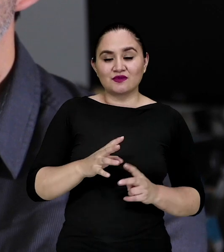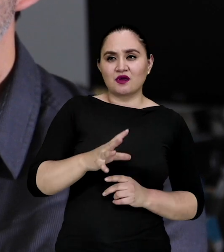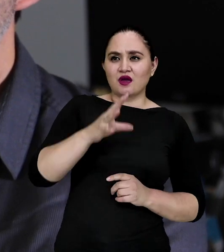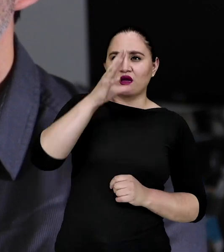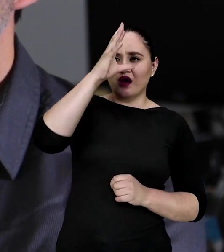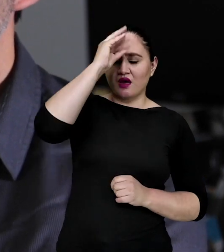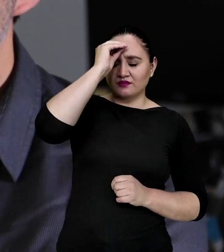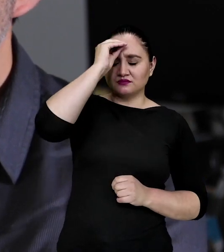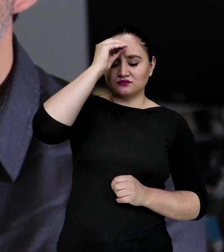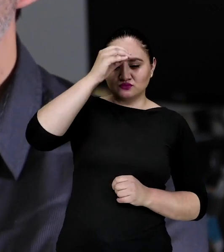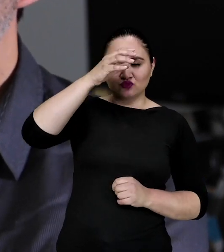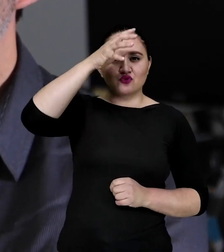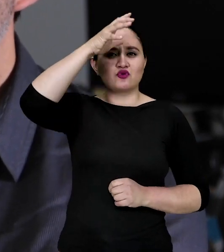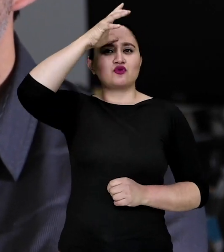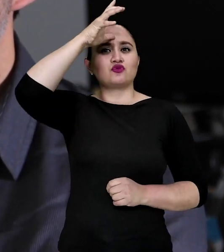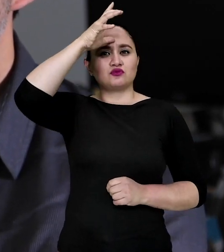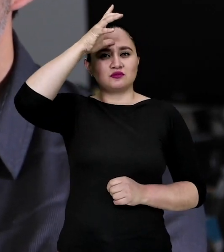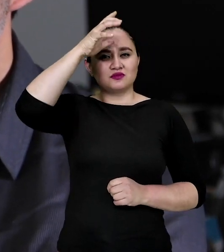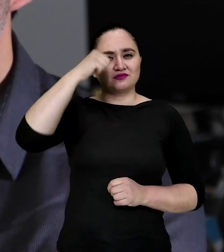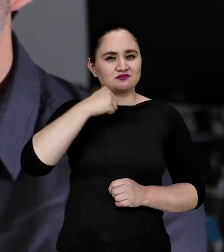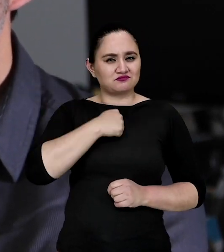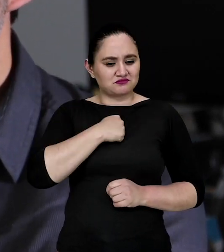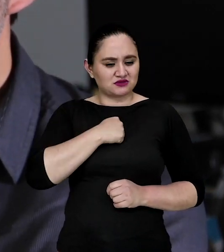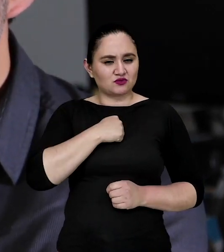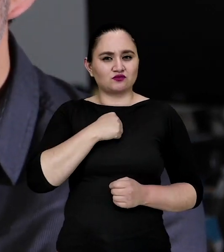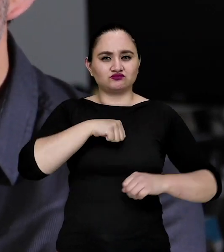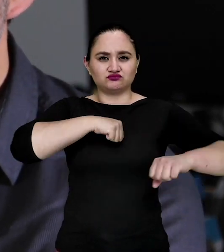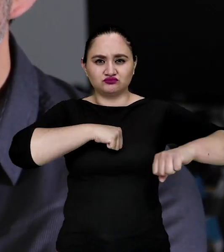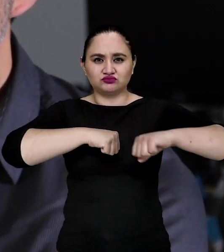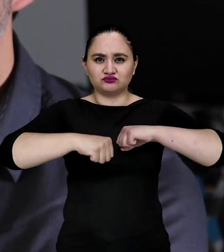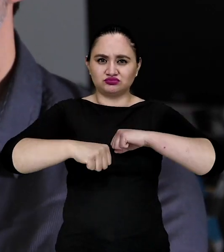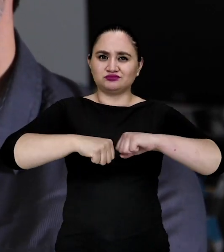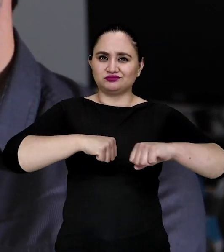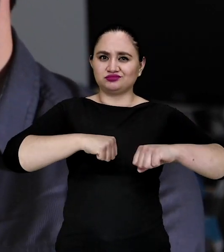y me he dado el conocimiento para hacer algo.